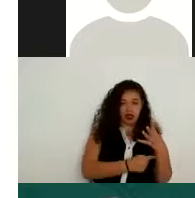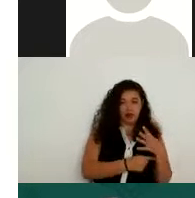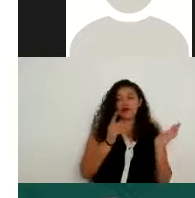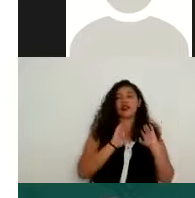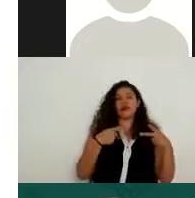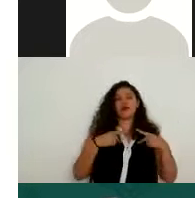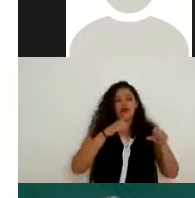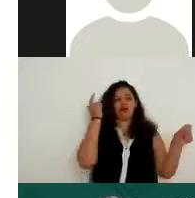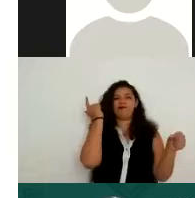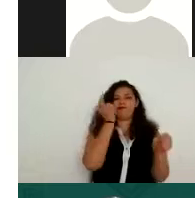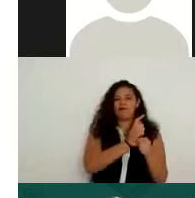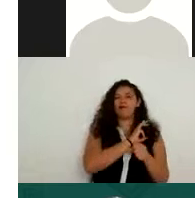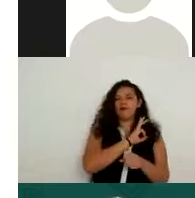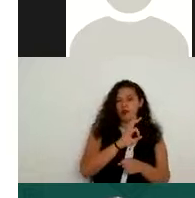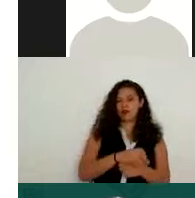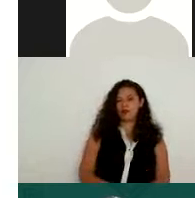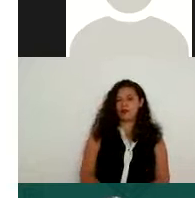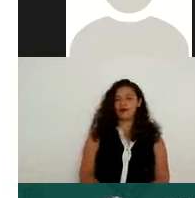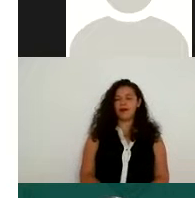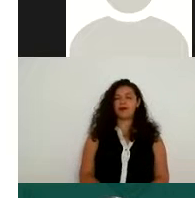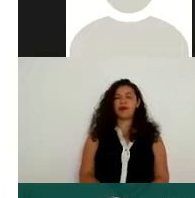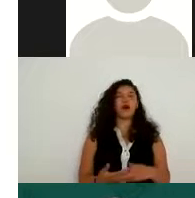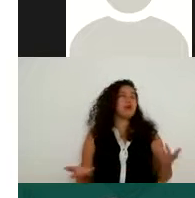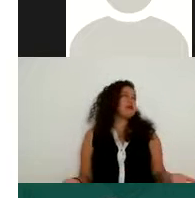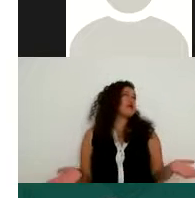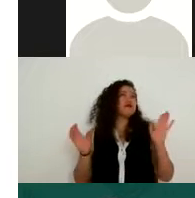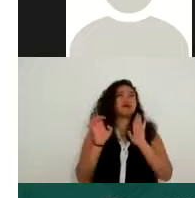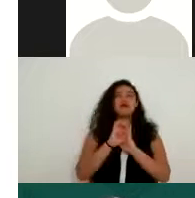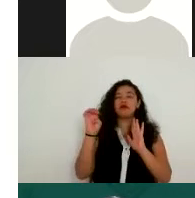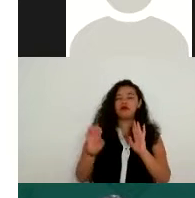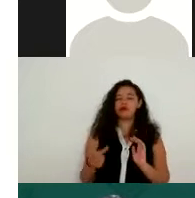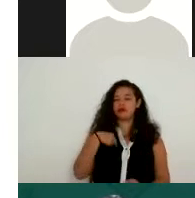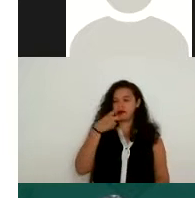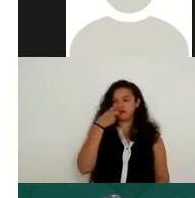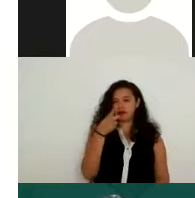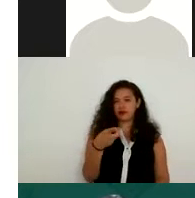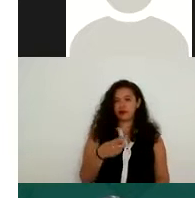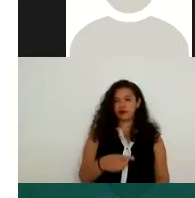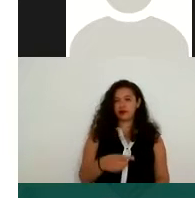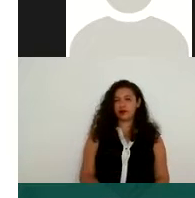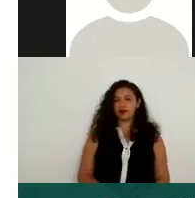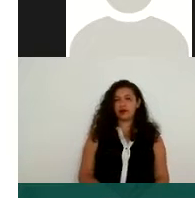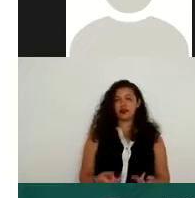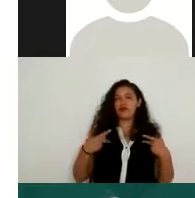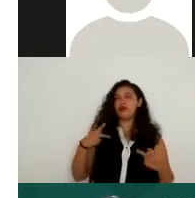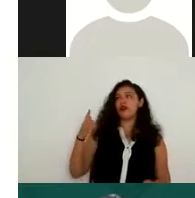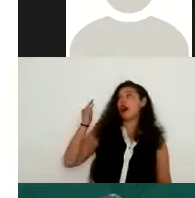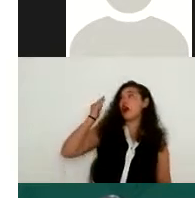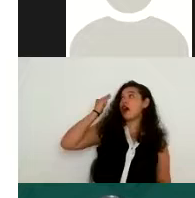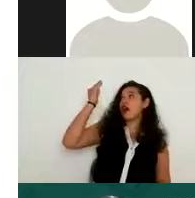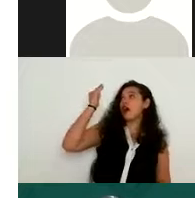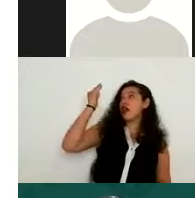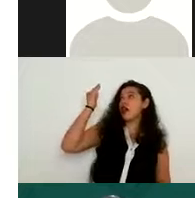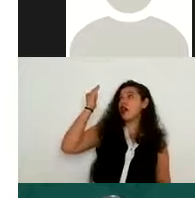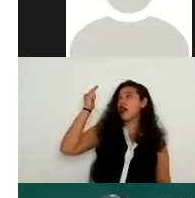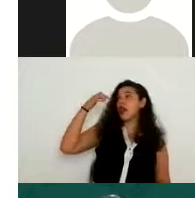O, por ejemplo, sí, yo les menciono, es una persona alta, de cabello largo,